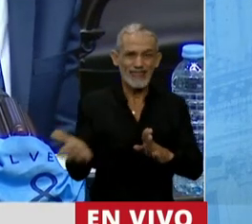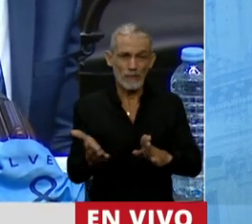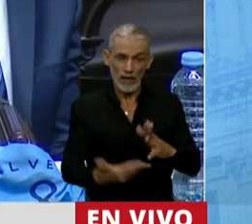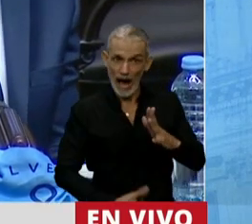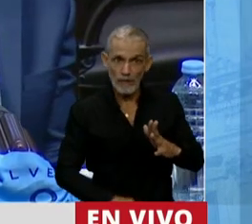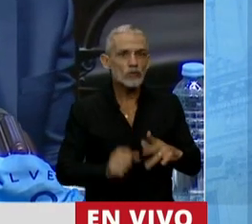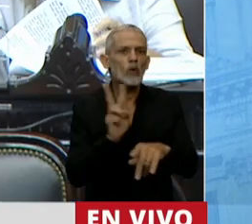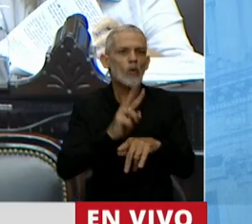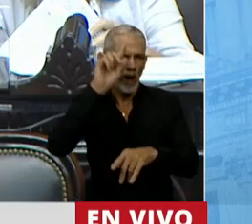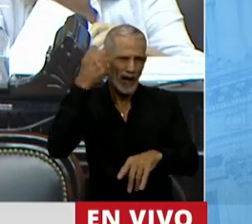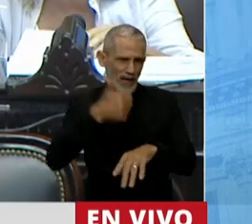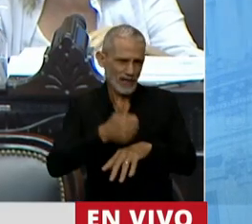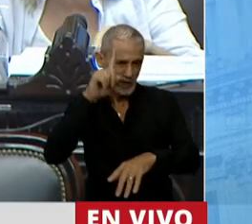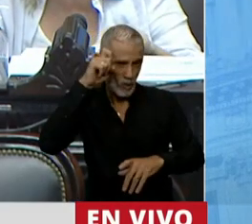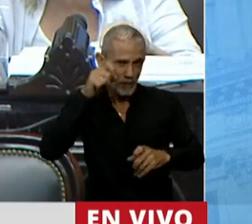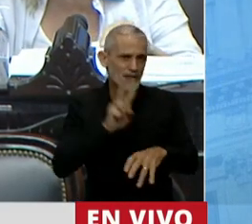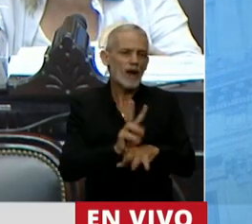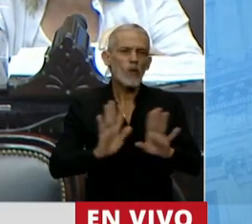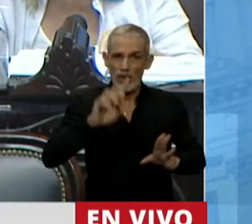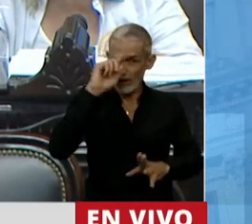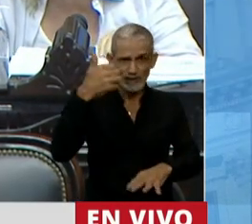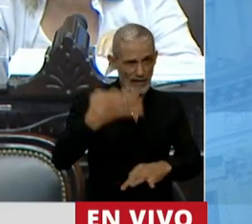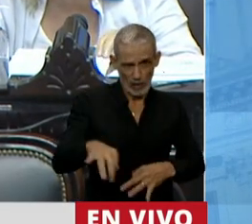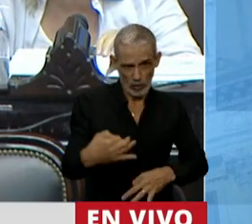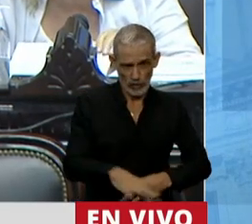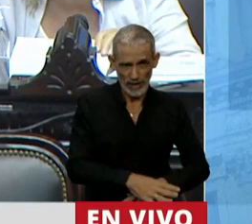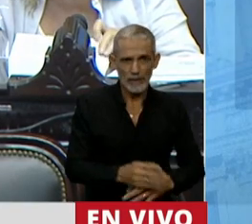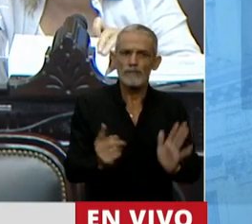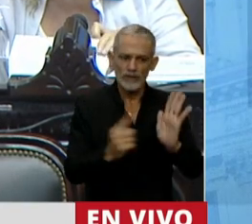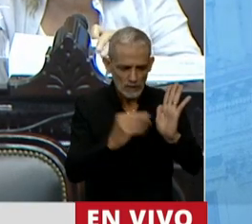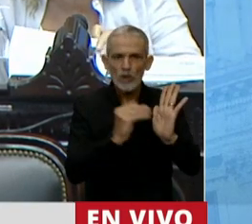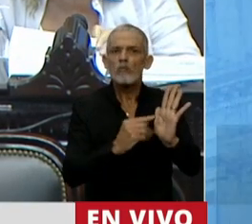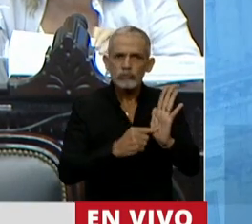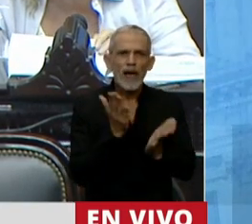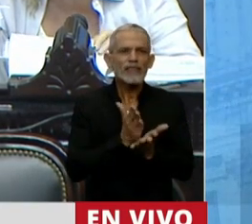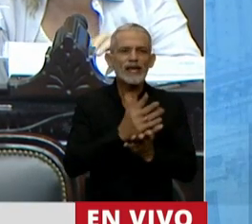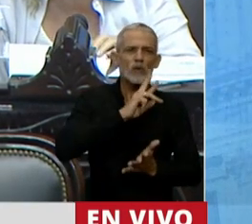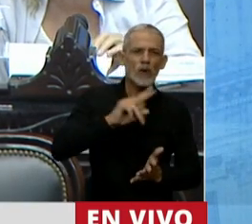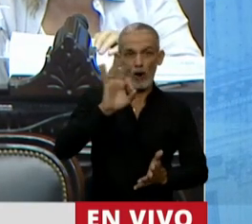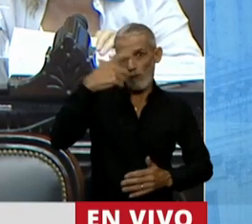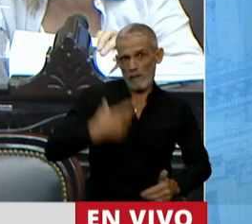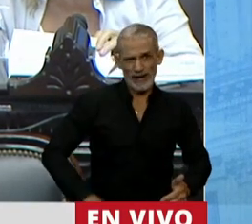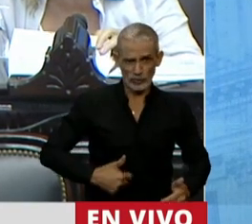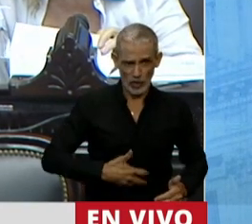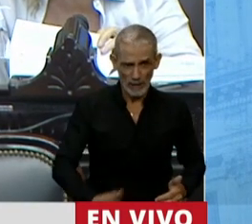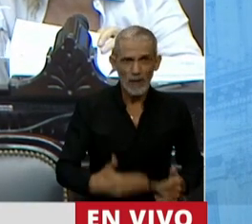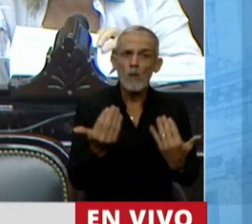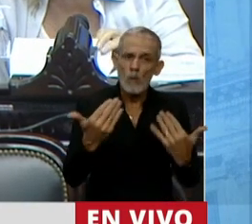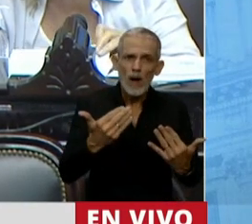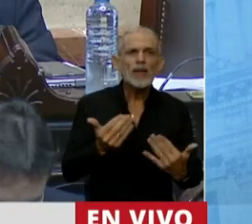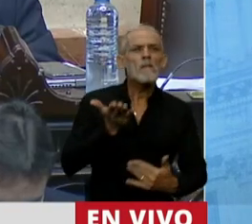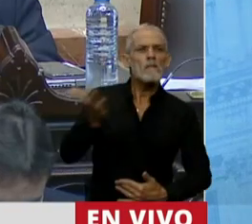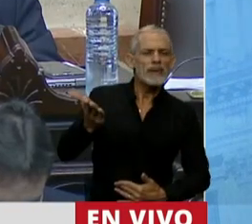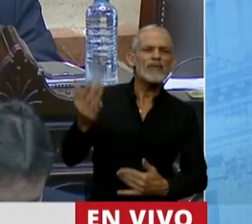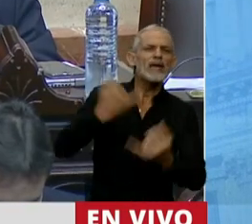ubicar este cuidado y este acompañamiento por parte del Estado. Establece el derecho de las mujeres y personas con capacidad de gestar a requerir y